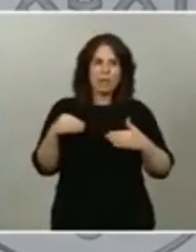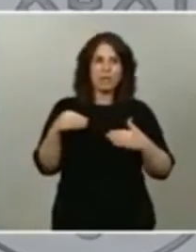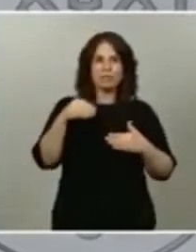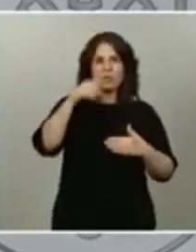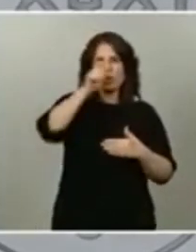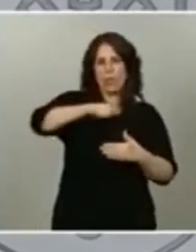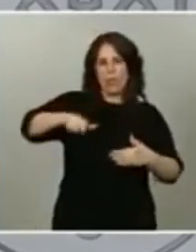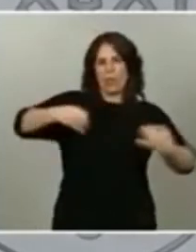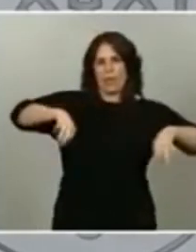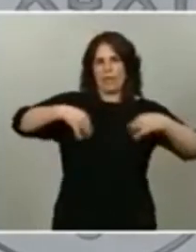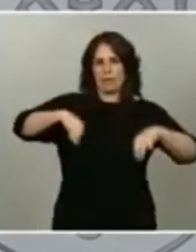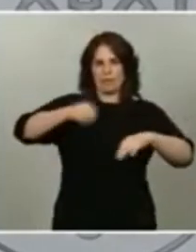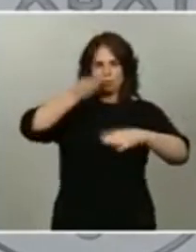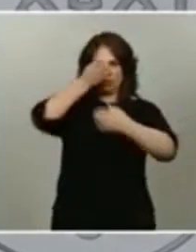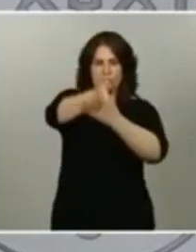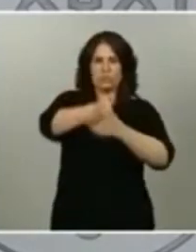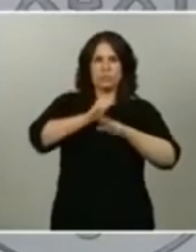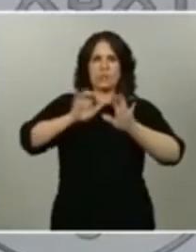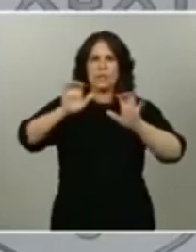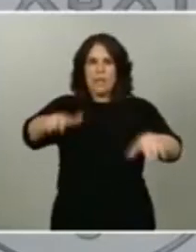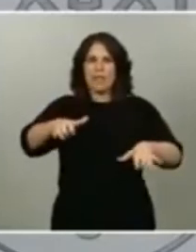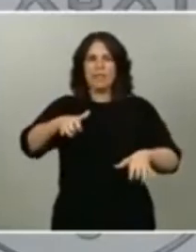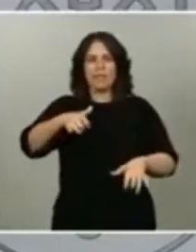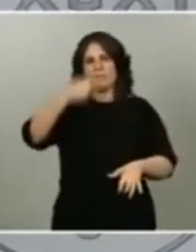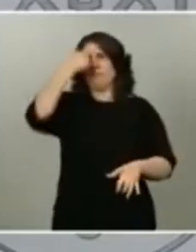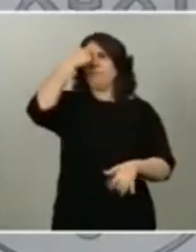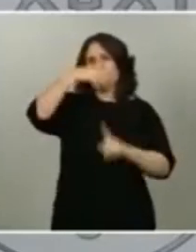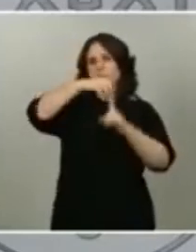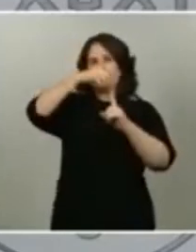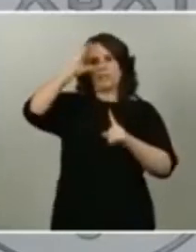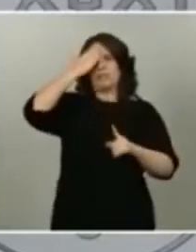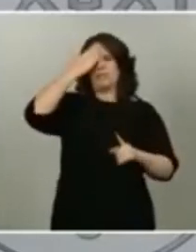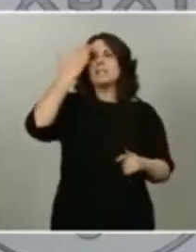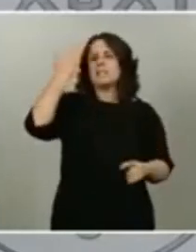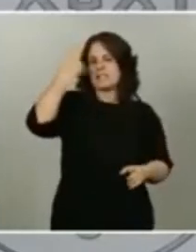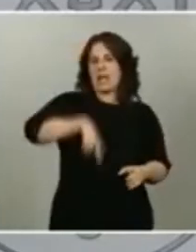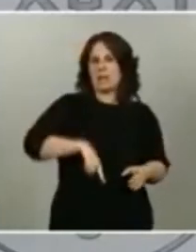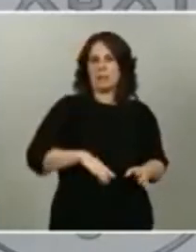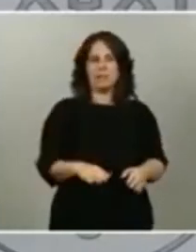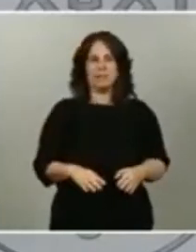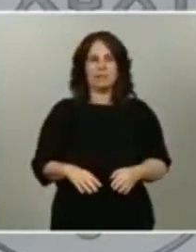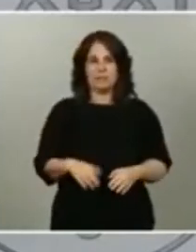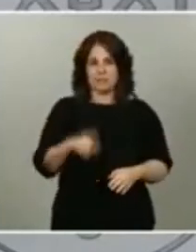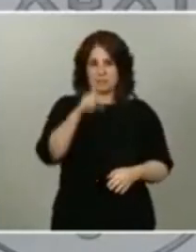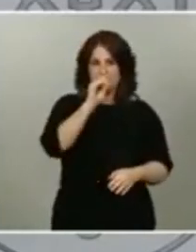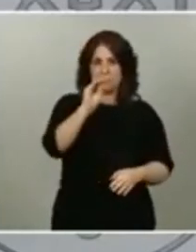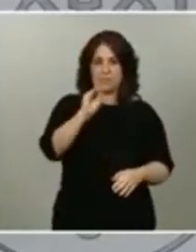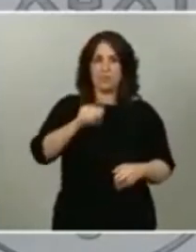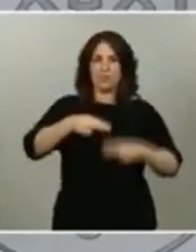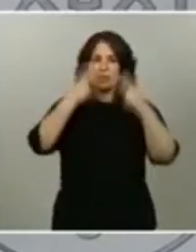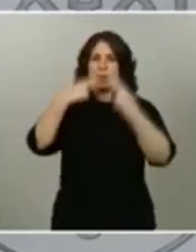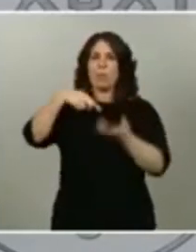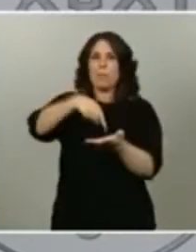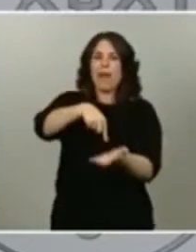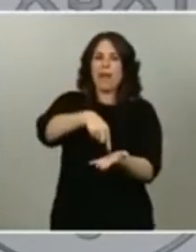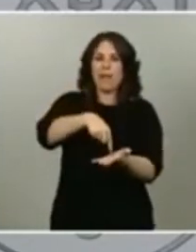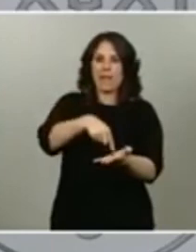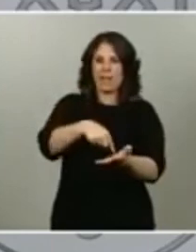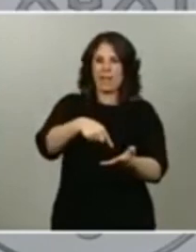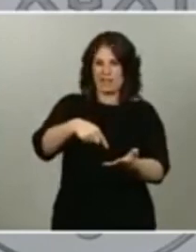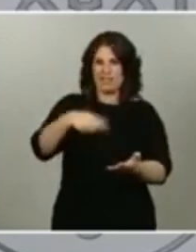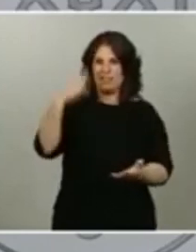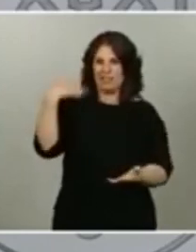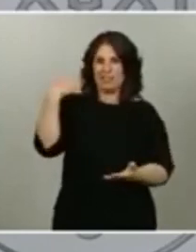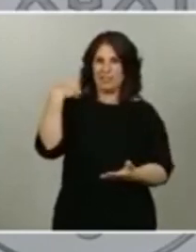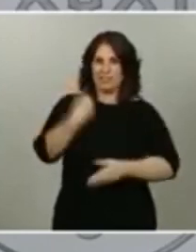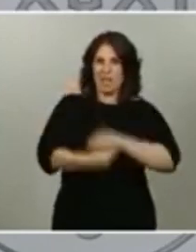a la provincia de Cádiz como un elemento nuclear y quiero recordar la desaparición del peaje que se hizo que ha supuesto y